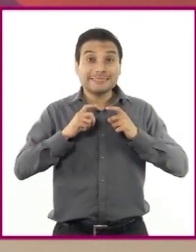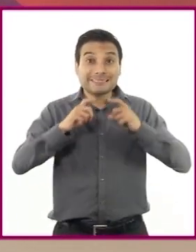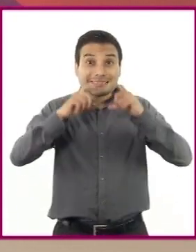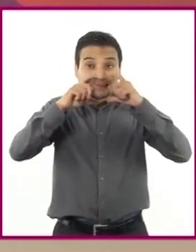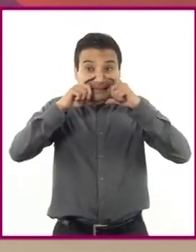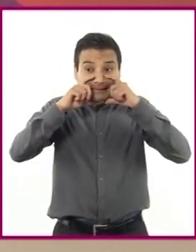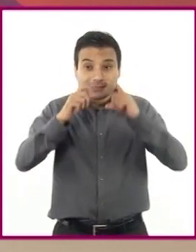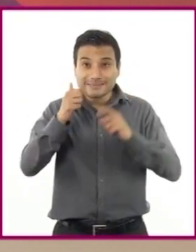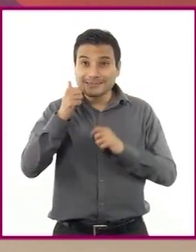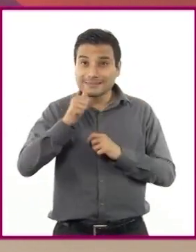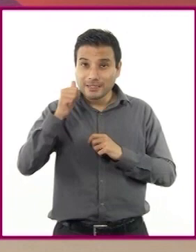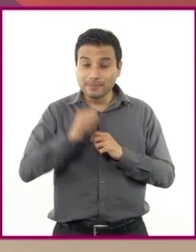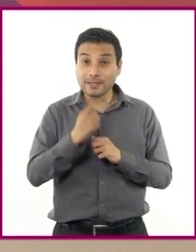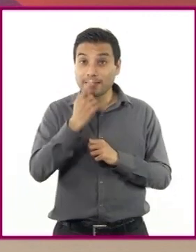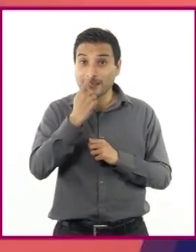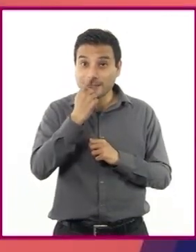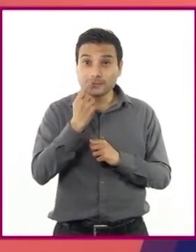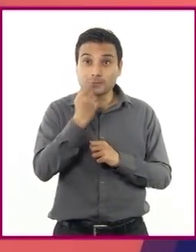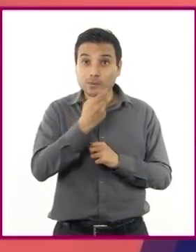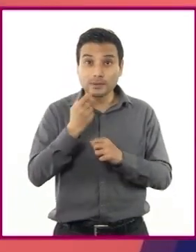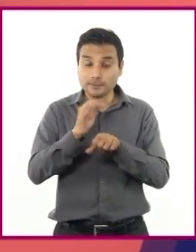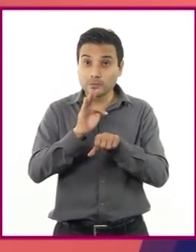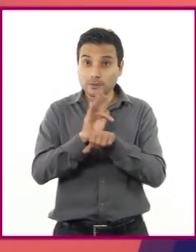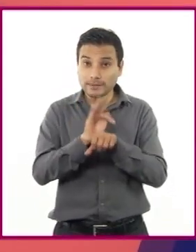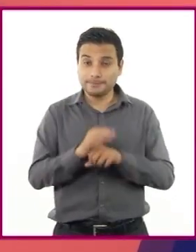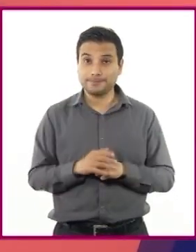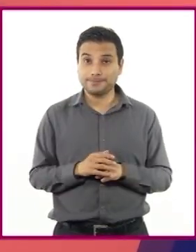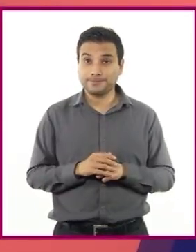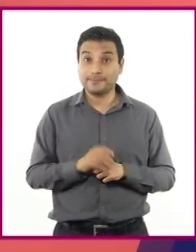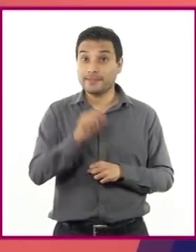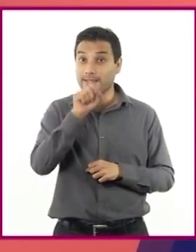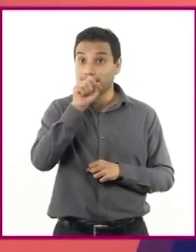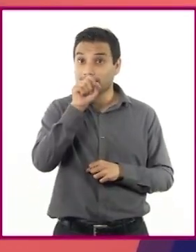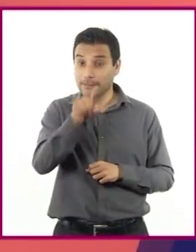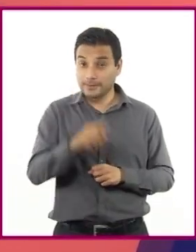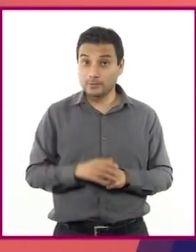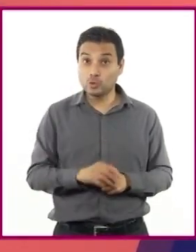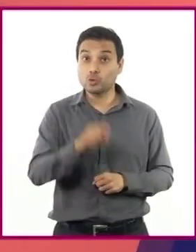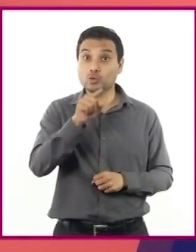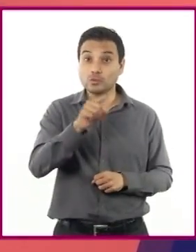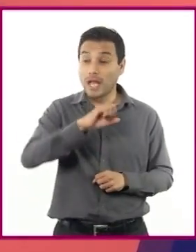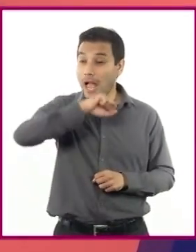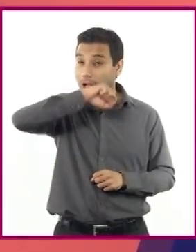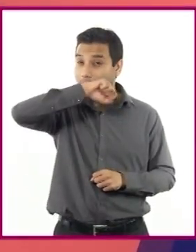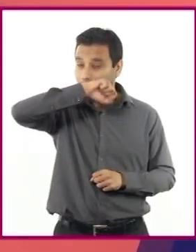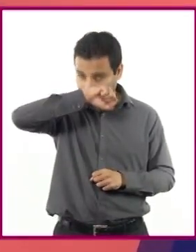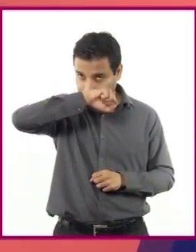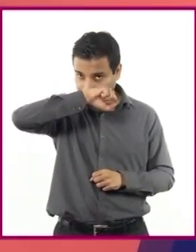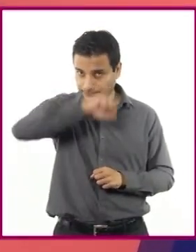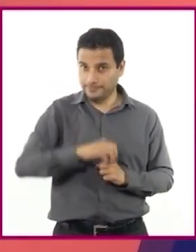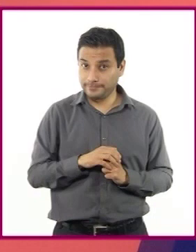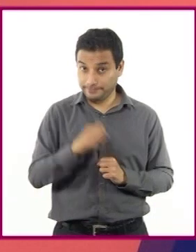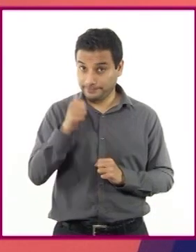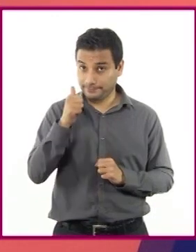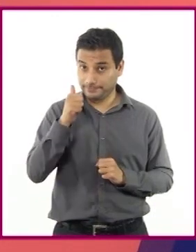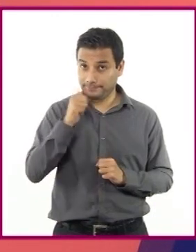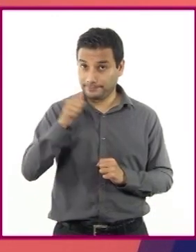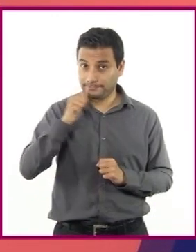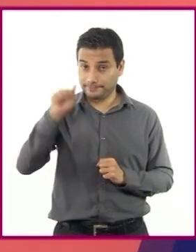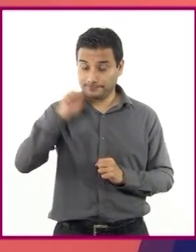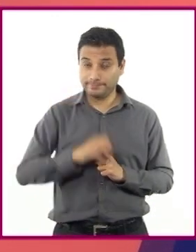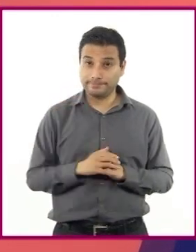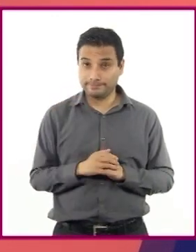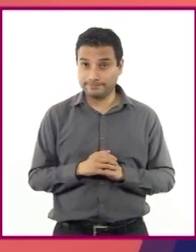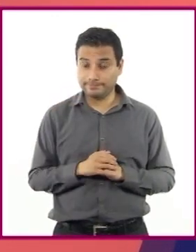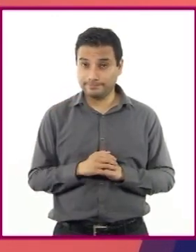completamente nariz y boca. También recuerden toser y estornudar usando el antebrazo y el codo. Y